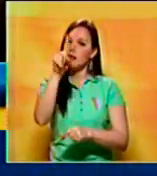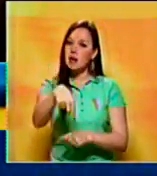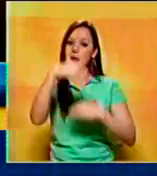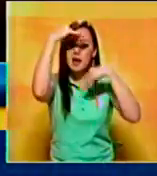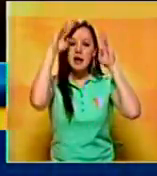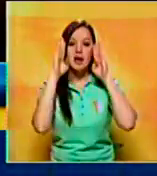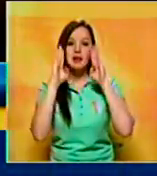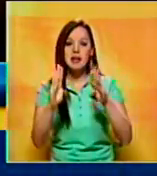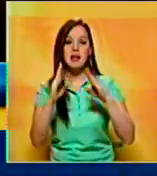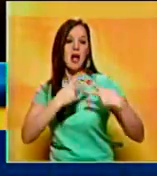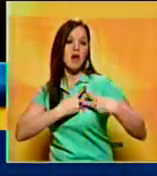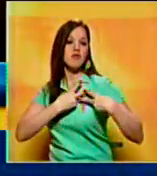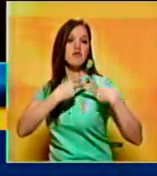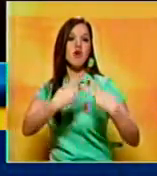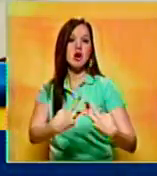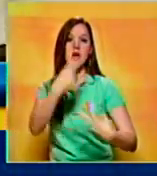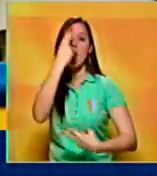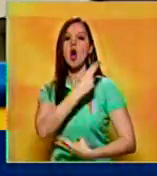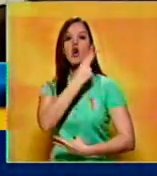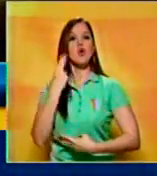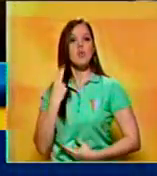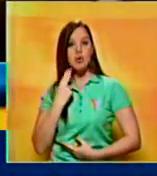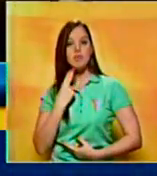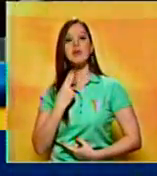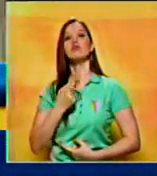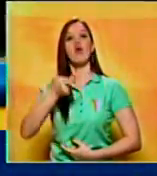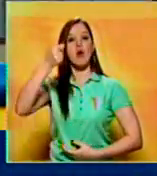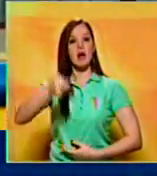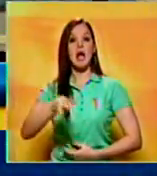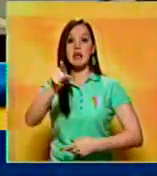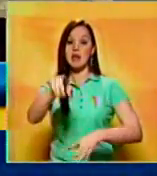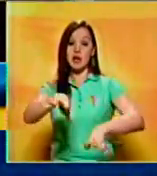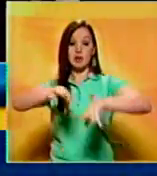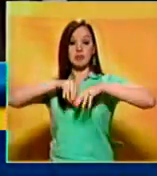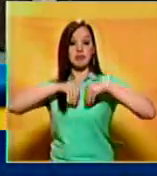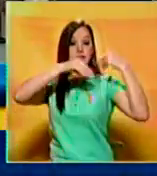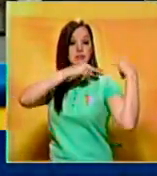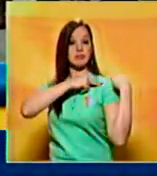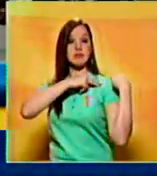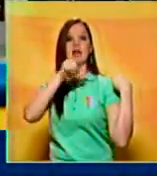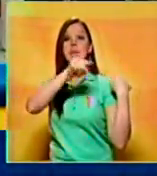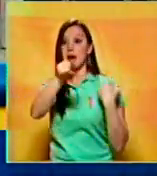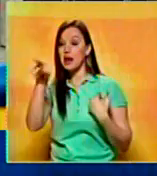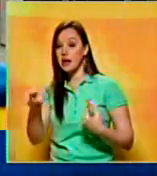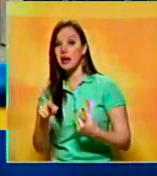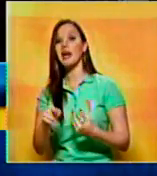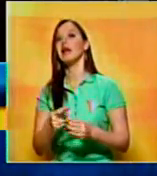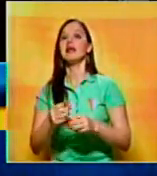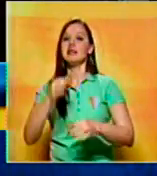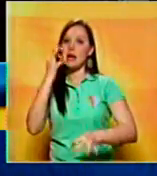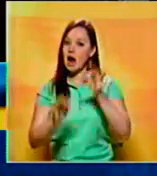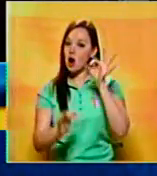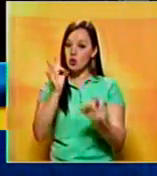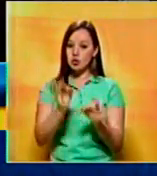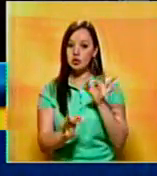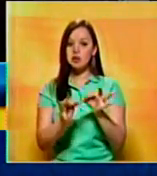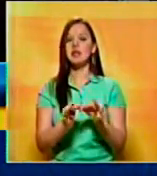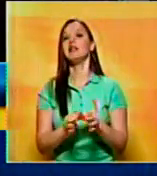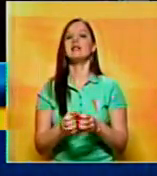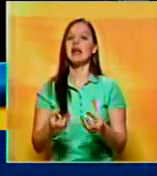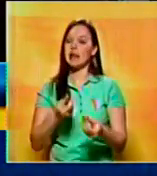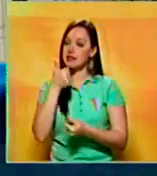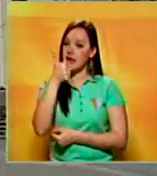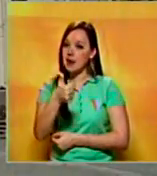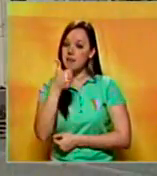dedicación, vocación y compromiso en el cargo público que asumieron, de manera de seguir elevando los niveles de rendimiento material y la